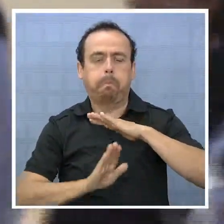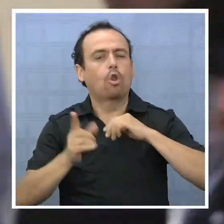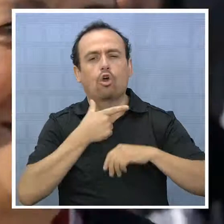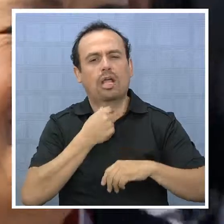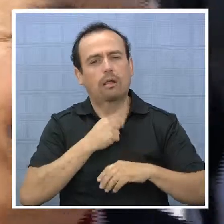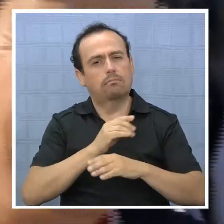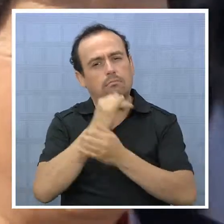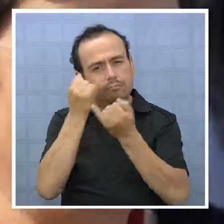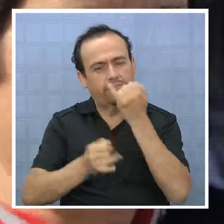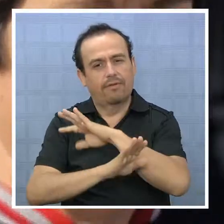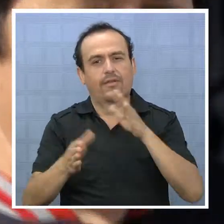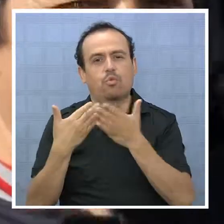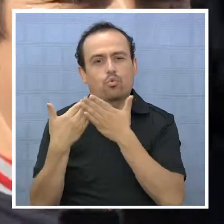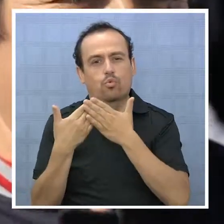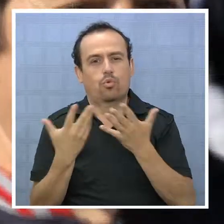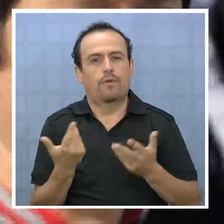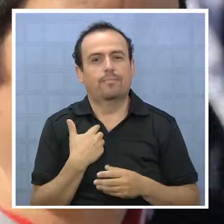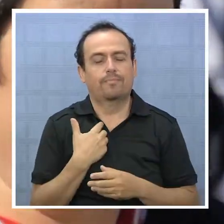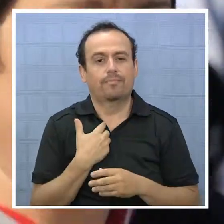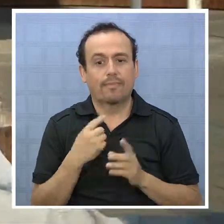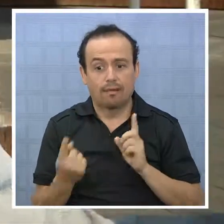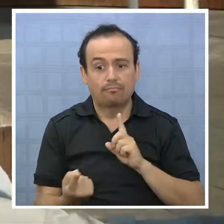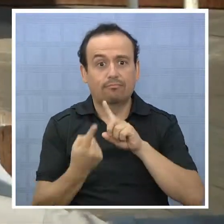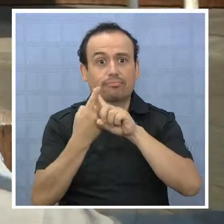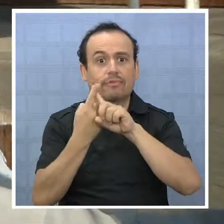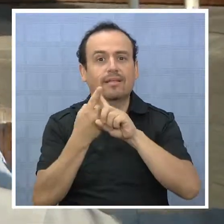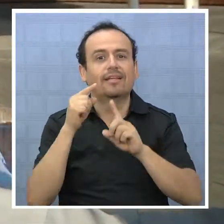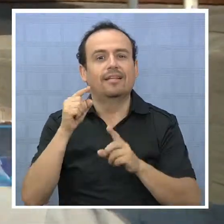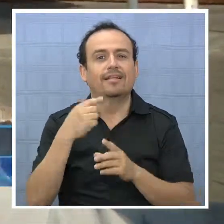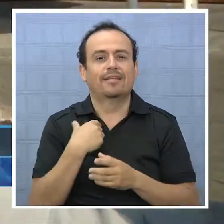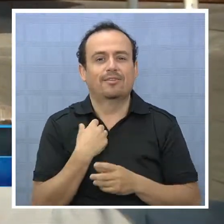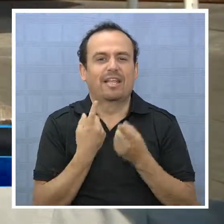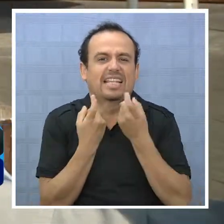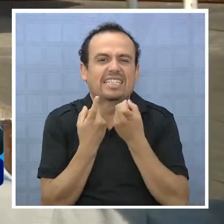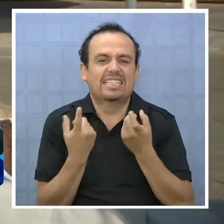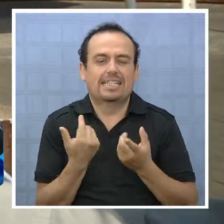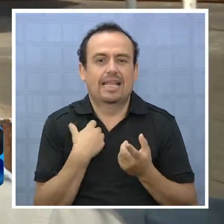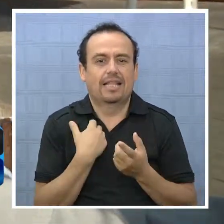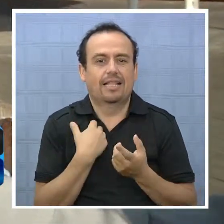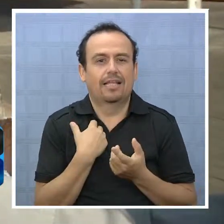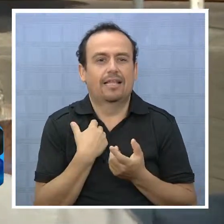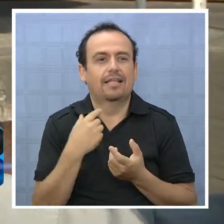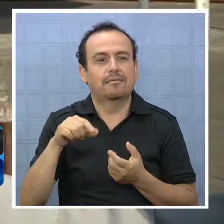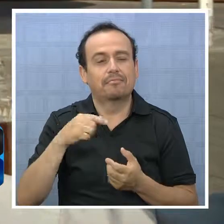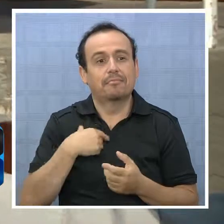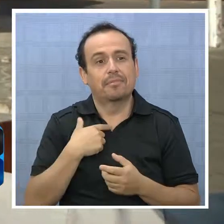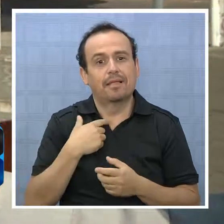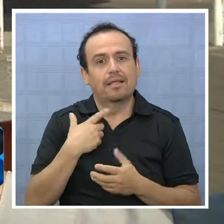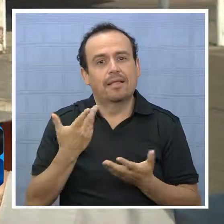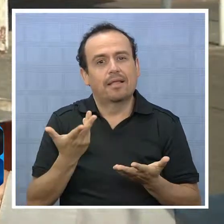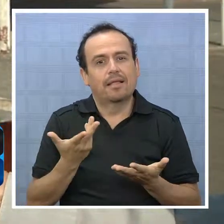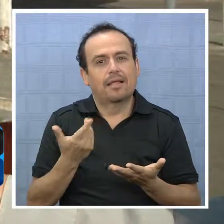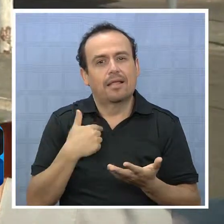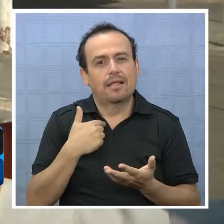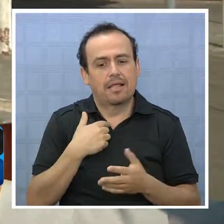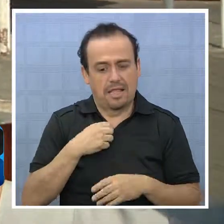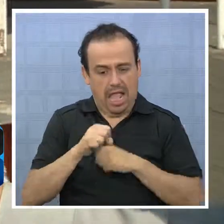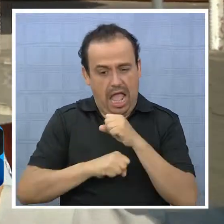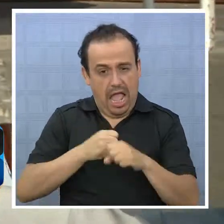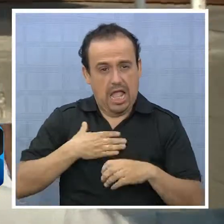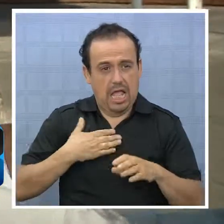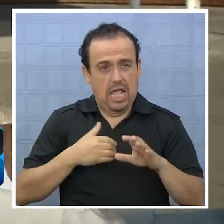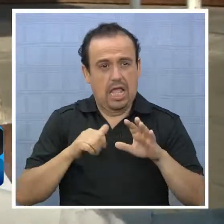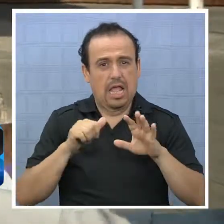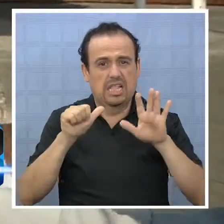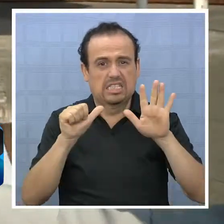que yo necesitaba personalmente. Y a la edad que tengo,